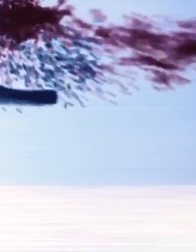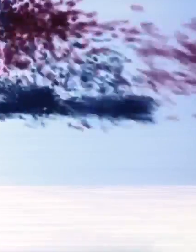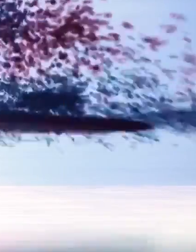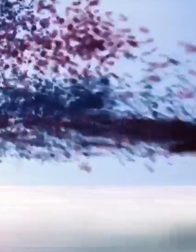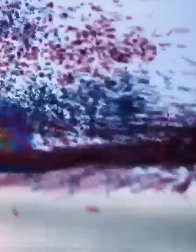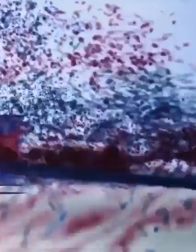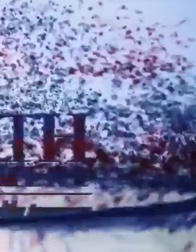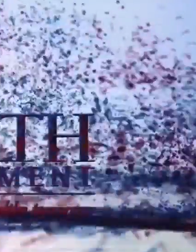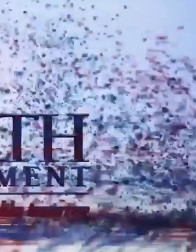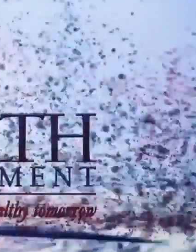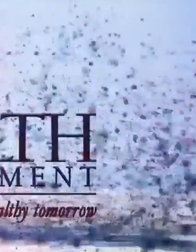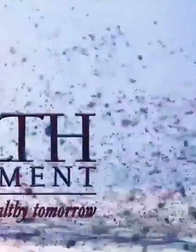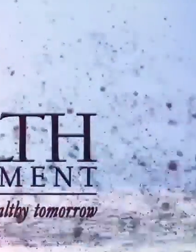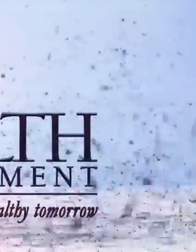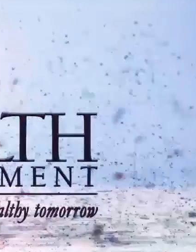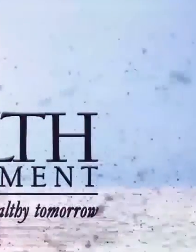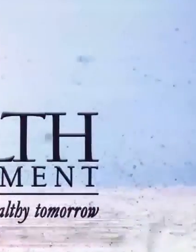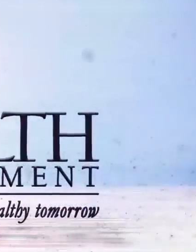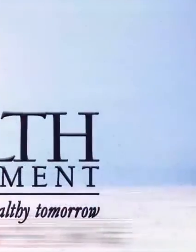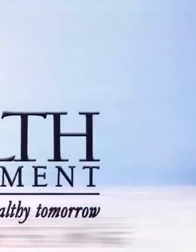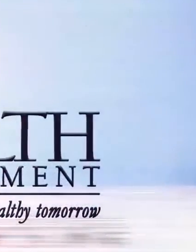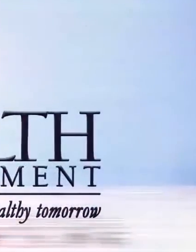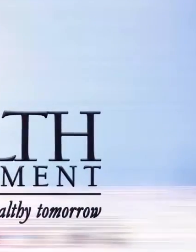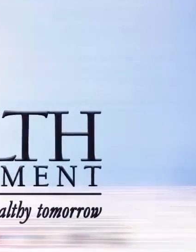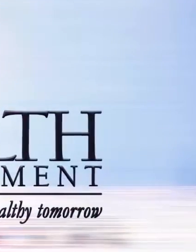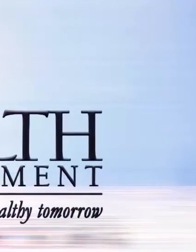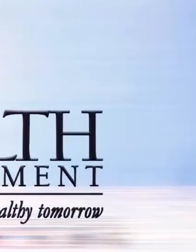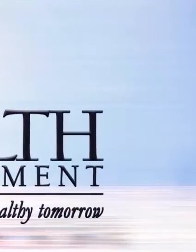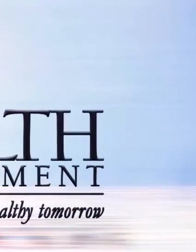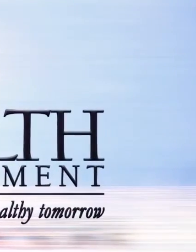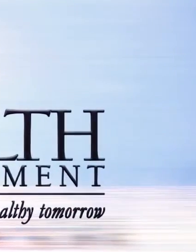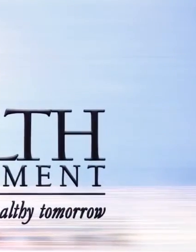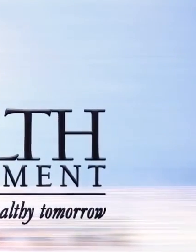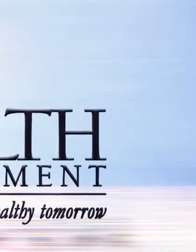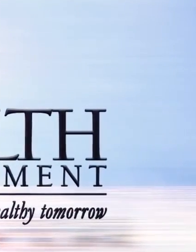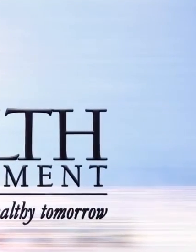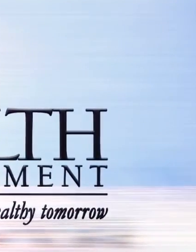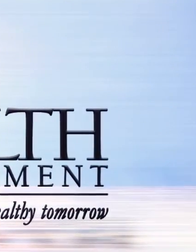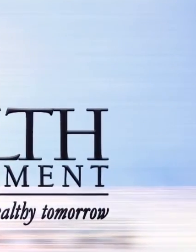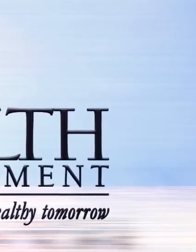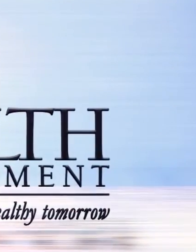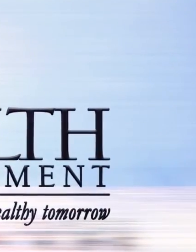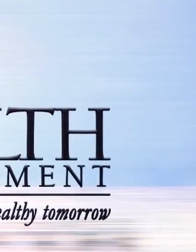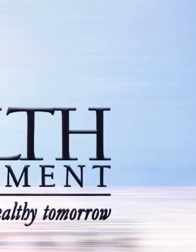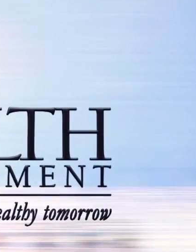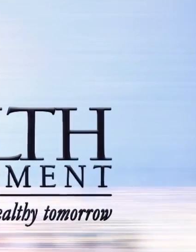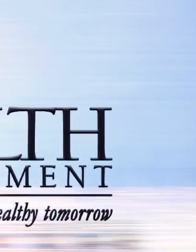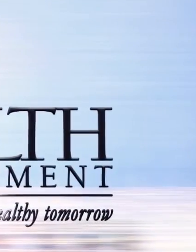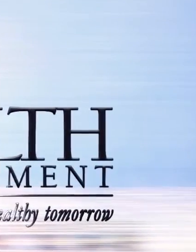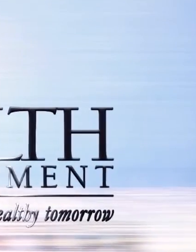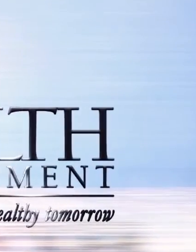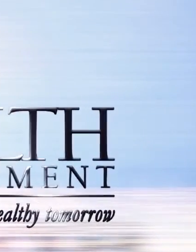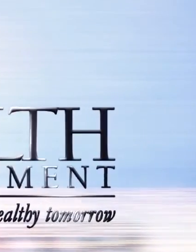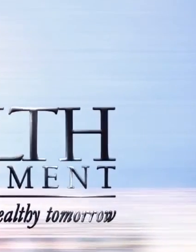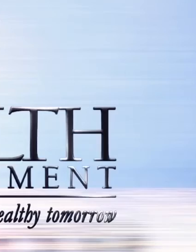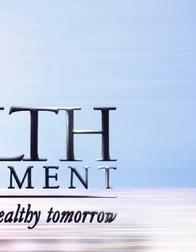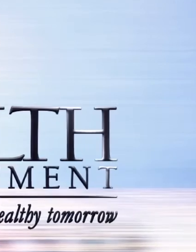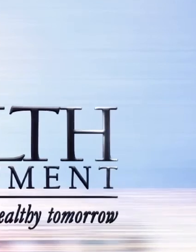funcionando tan bien como para nosotros aquí en el oeste de Michigan. Gracias y volveré a hablar con ustedes la semana que viene.